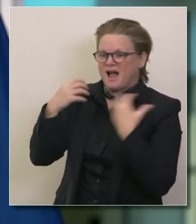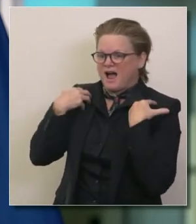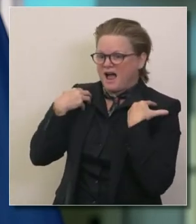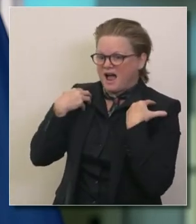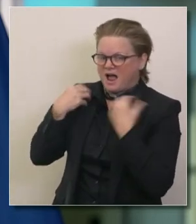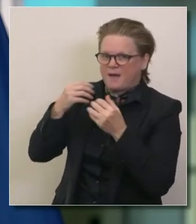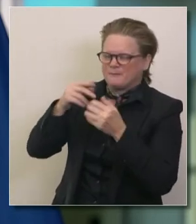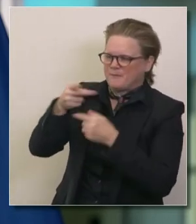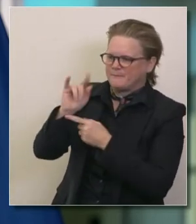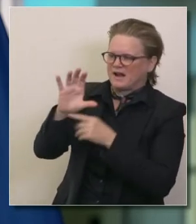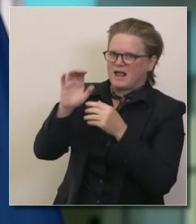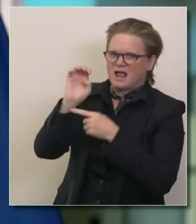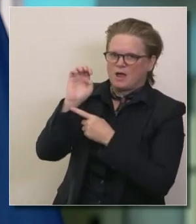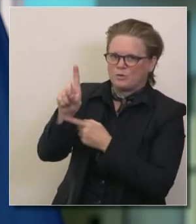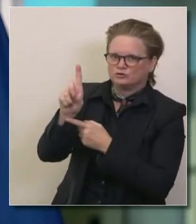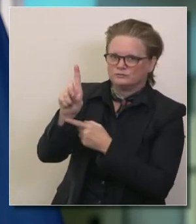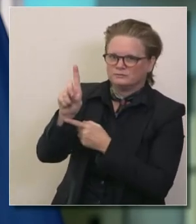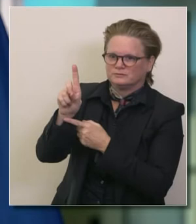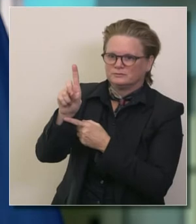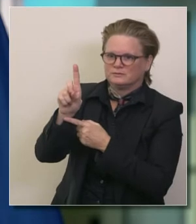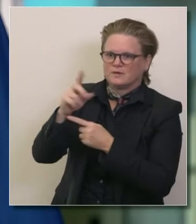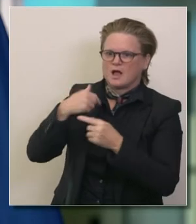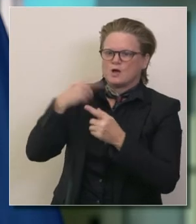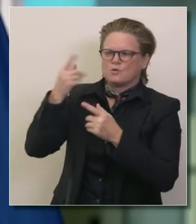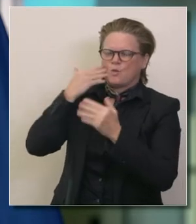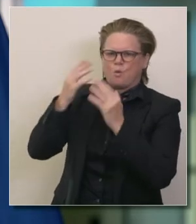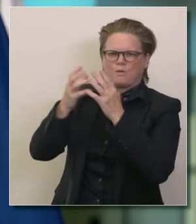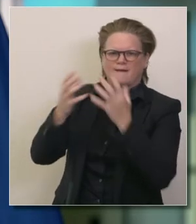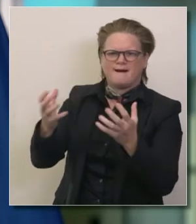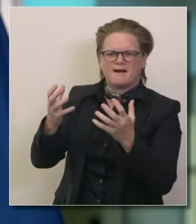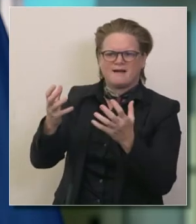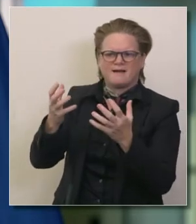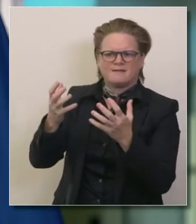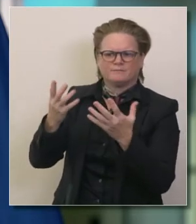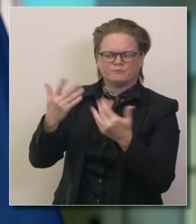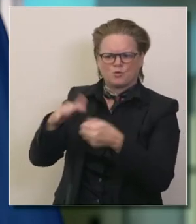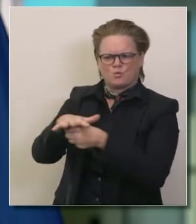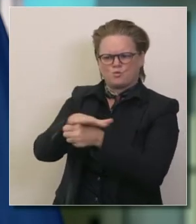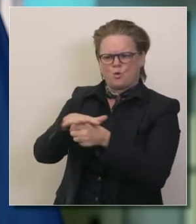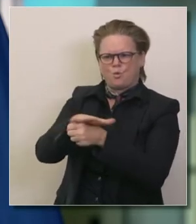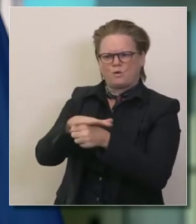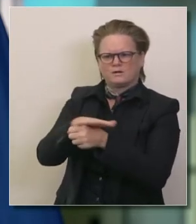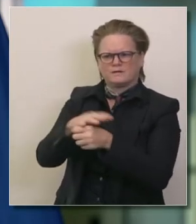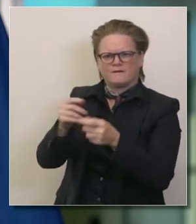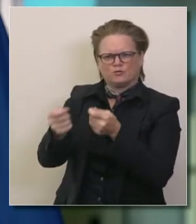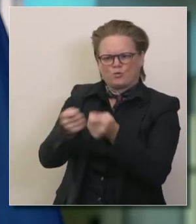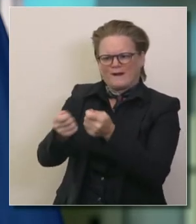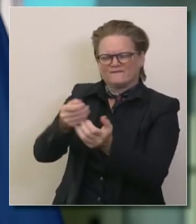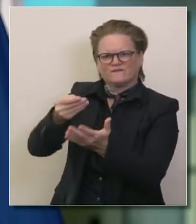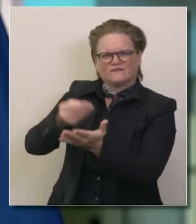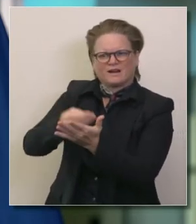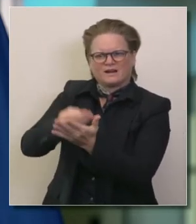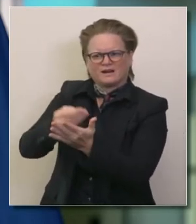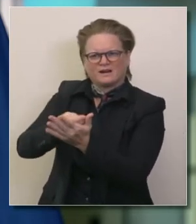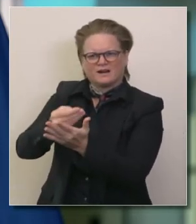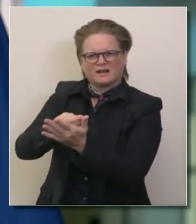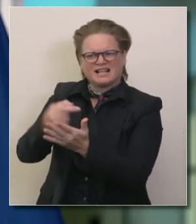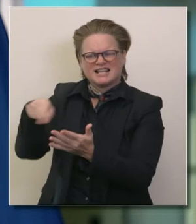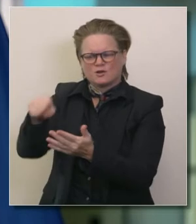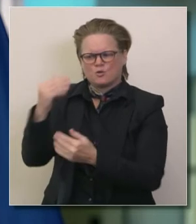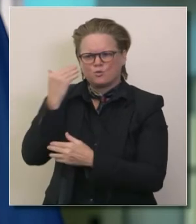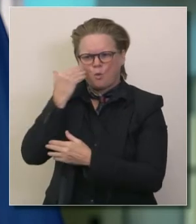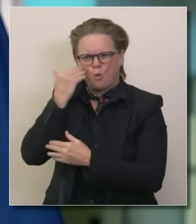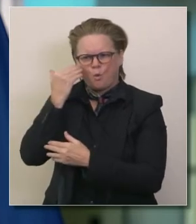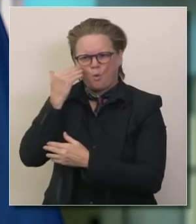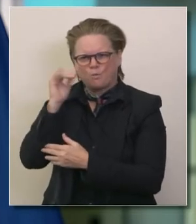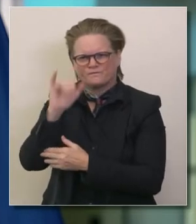pública usted ha escrito mucho sobre la fórmula de financiamiento que el gobernador Brown había avanzado para avanzar esa causa